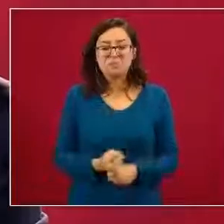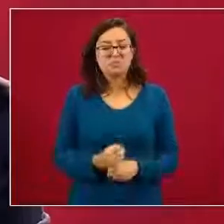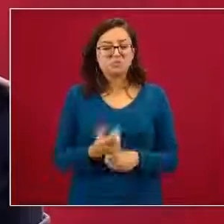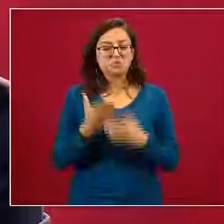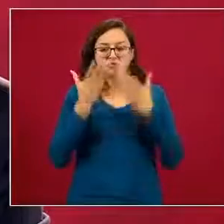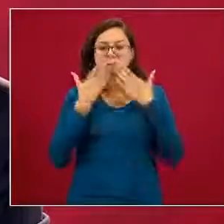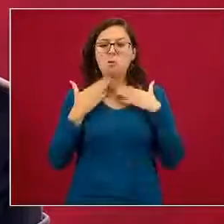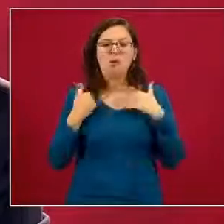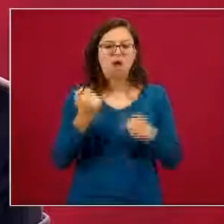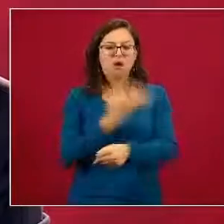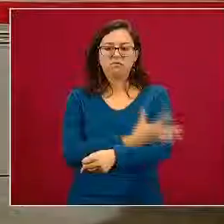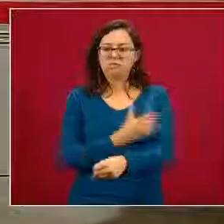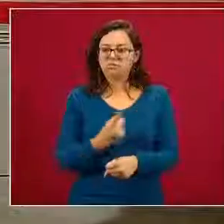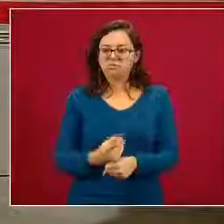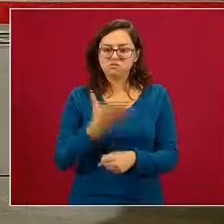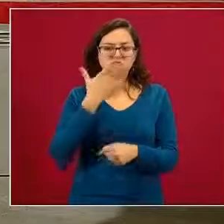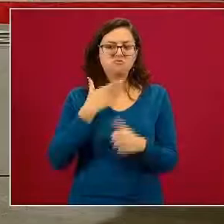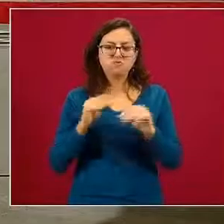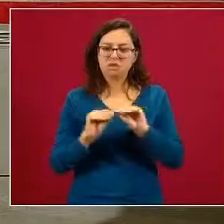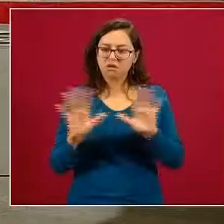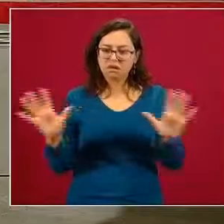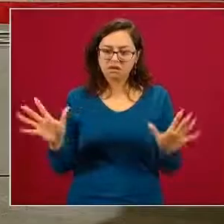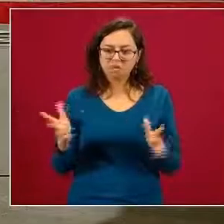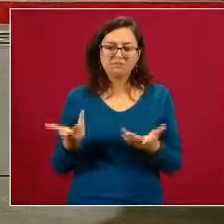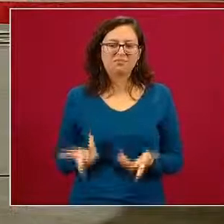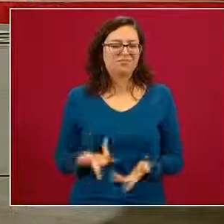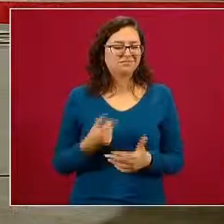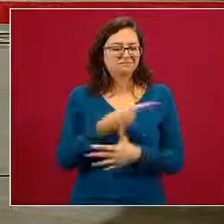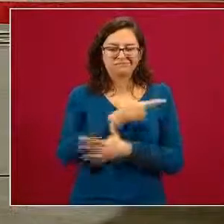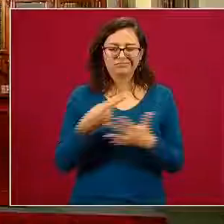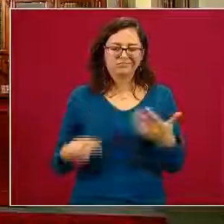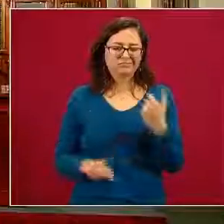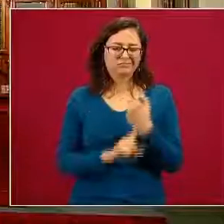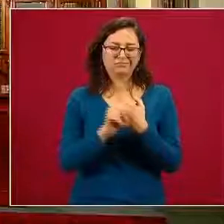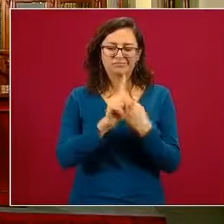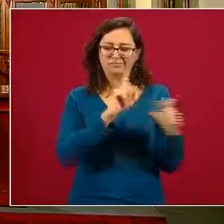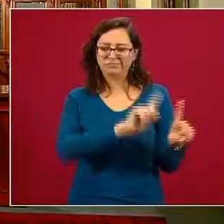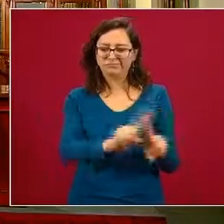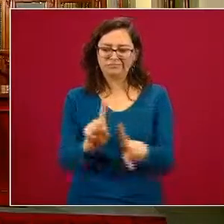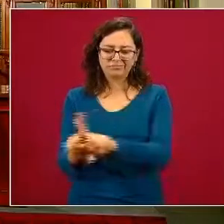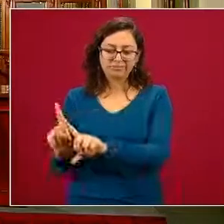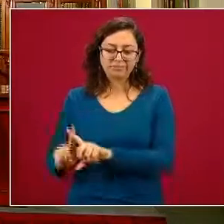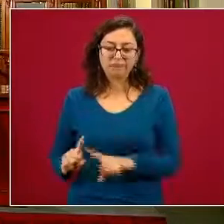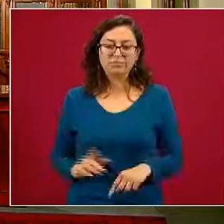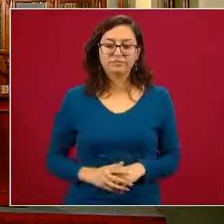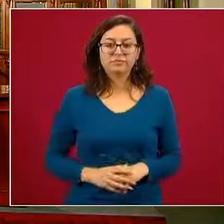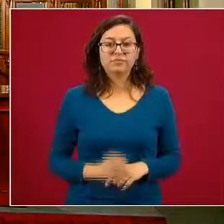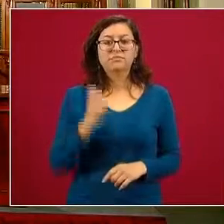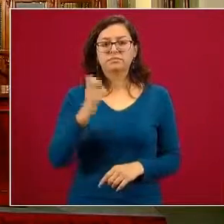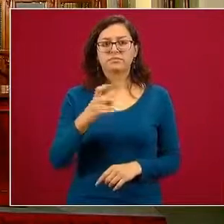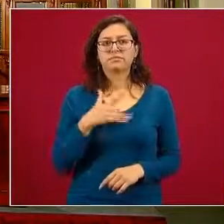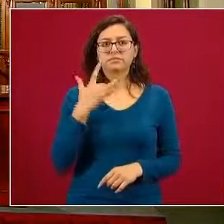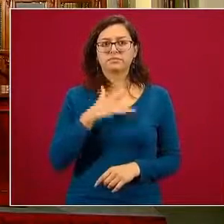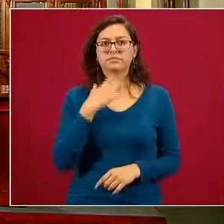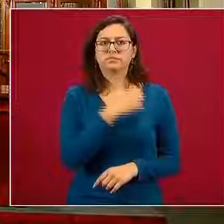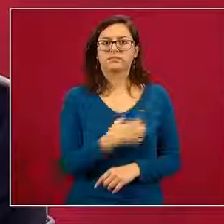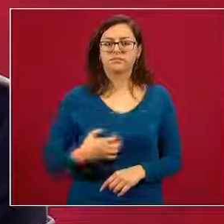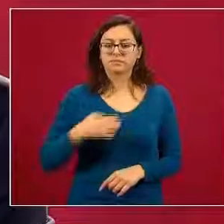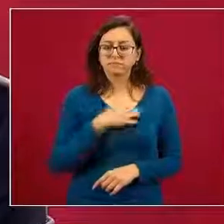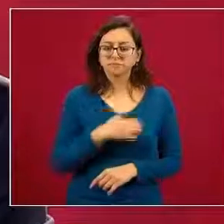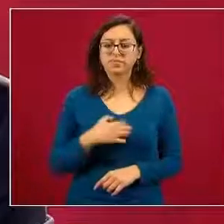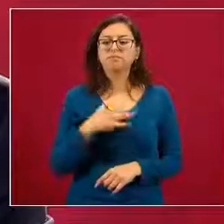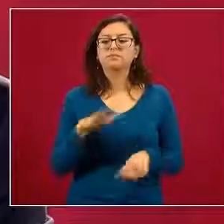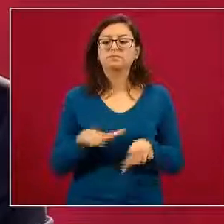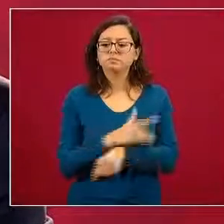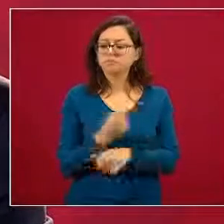transparencia tampoco no hay trazabilidad entre otros múltiples propósitos y expreso mi satisfacción porque la actitud fue